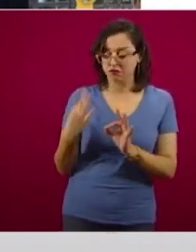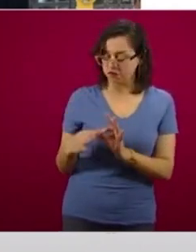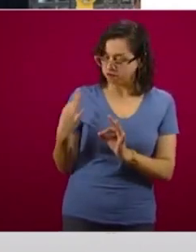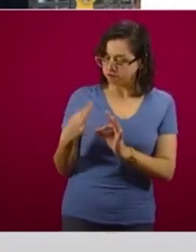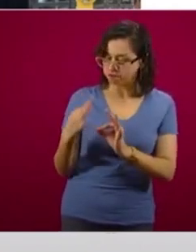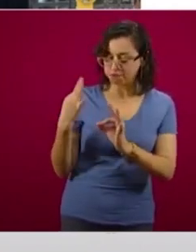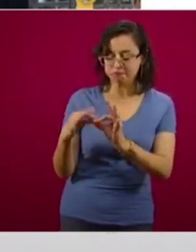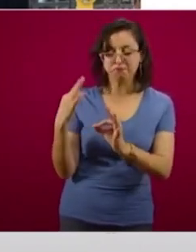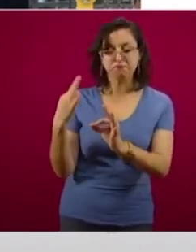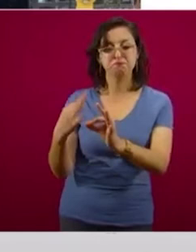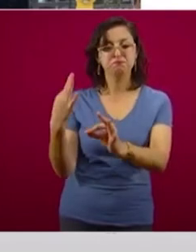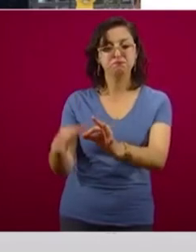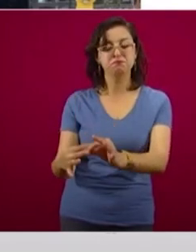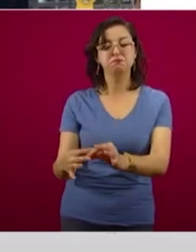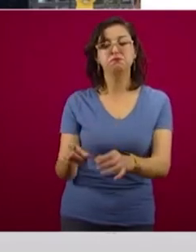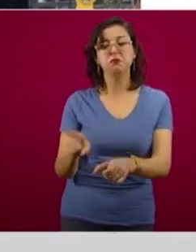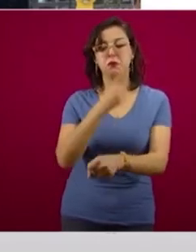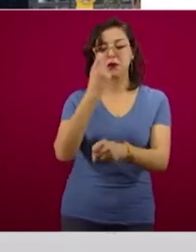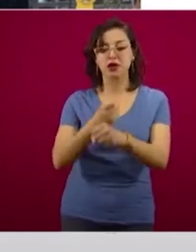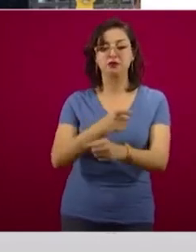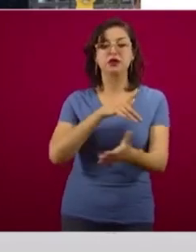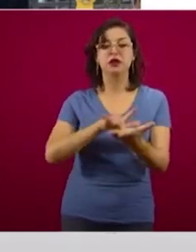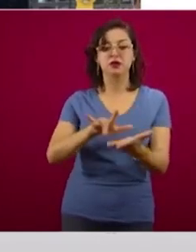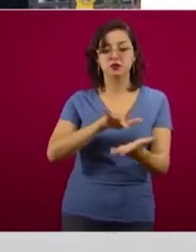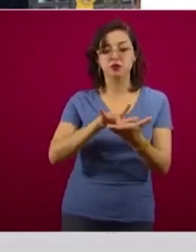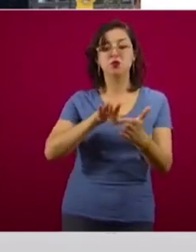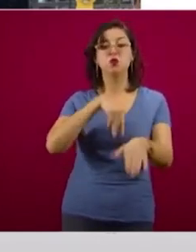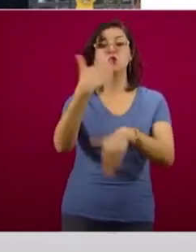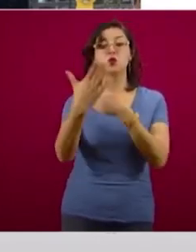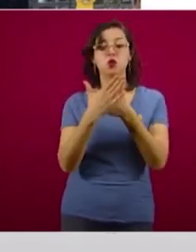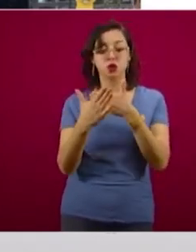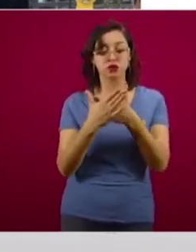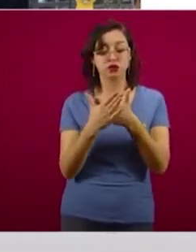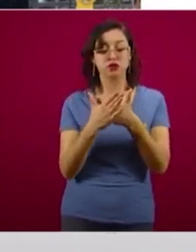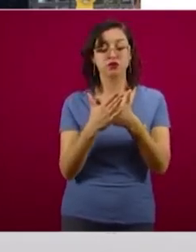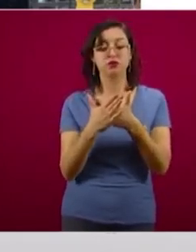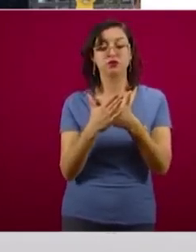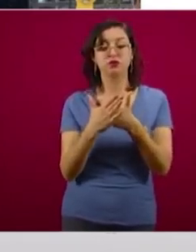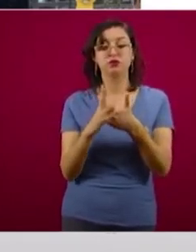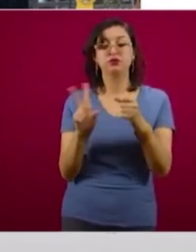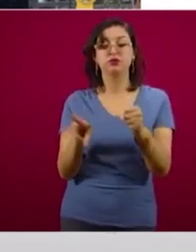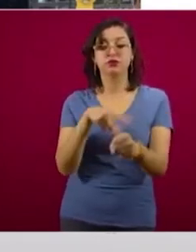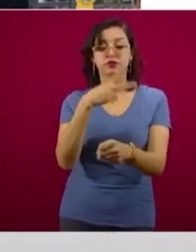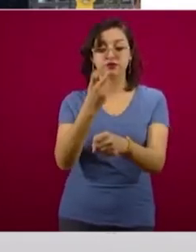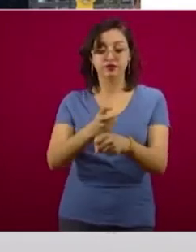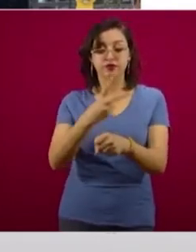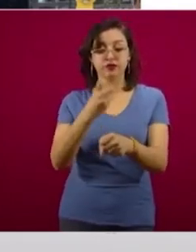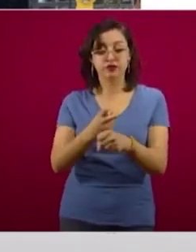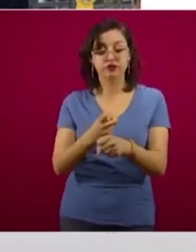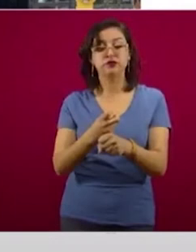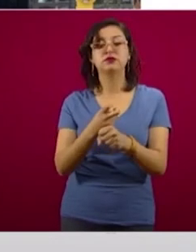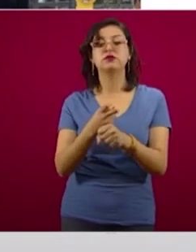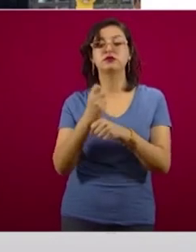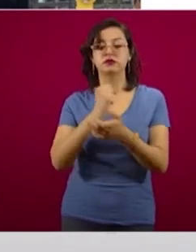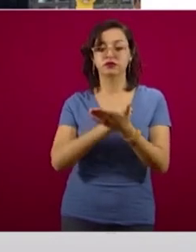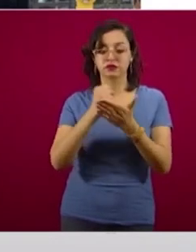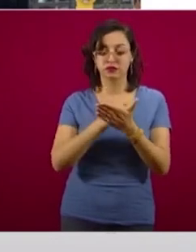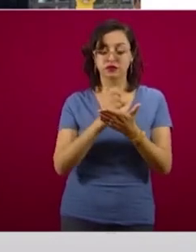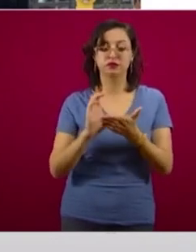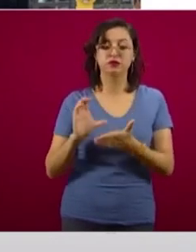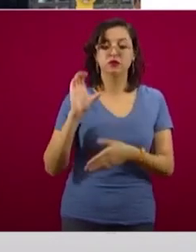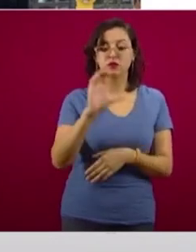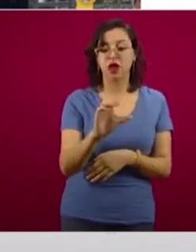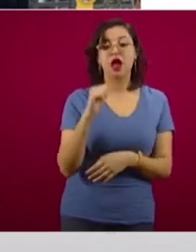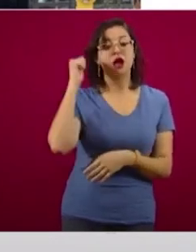permanente de su primer apoyo, le estamos brindando la facilidad de que en abril,